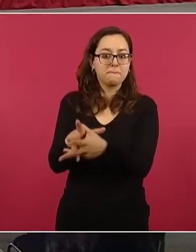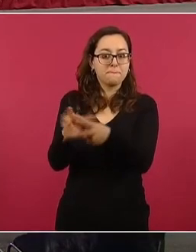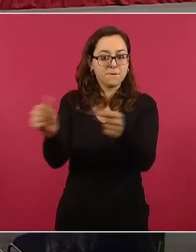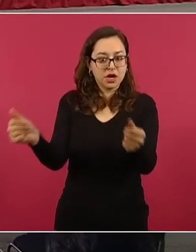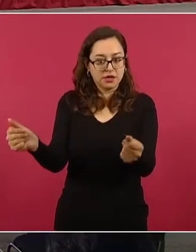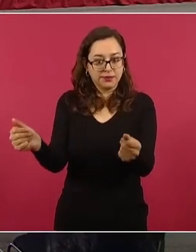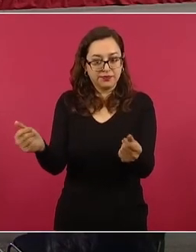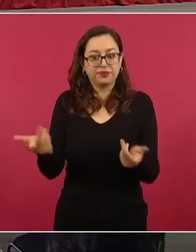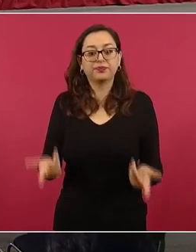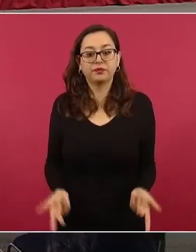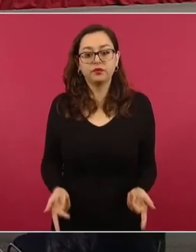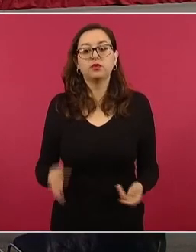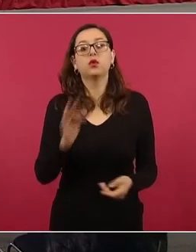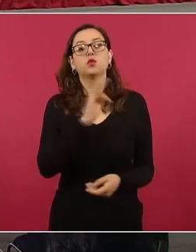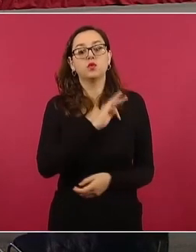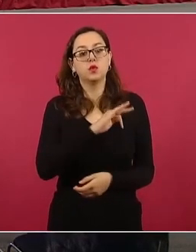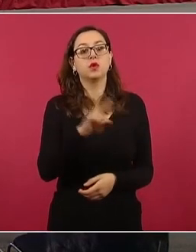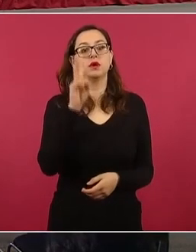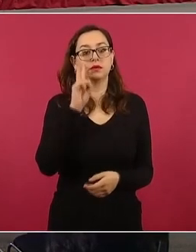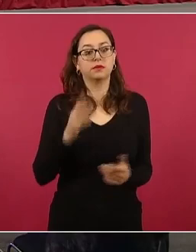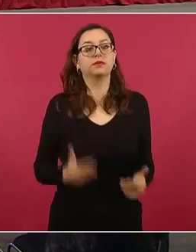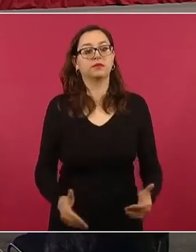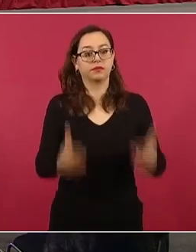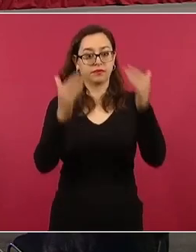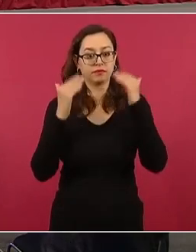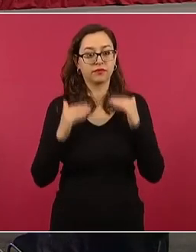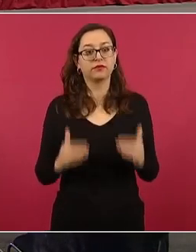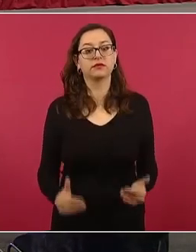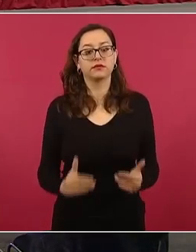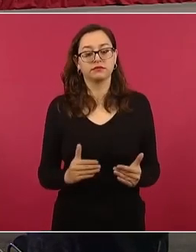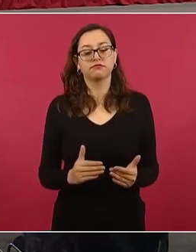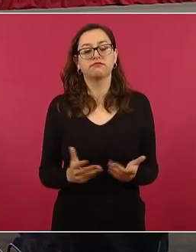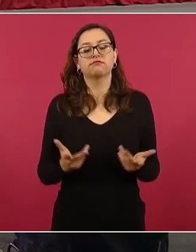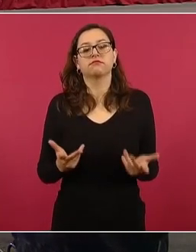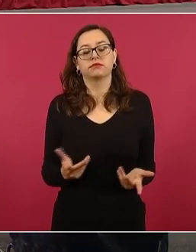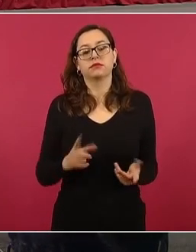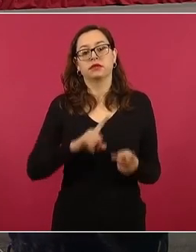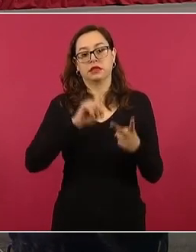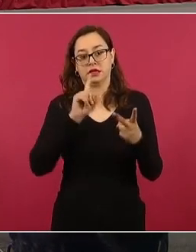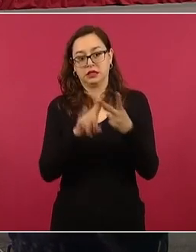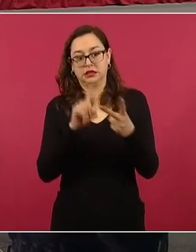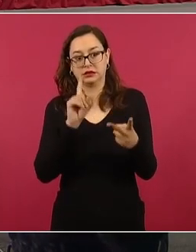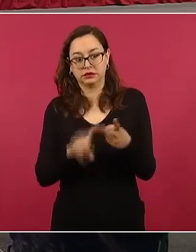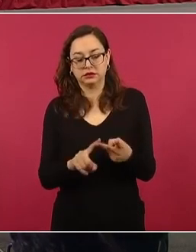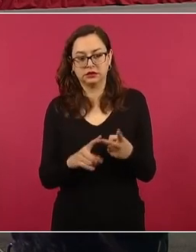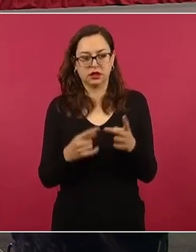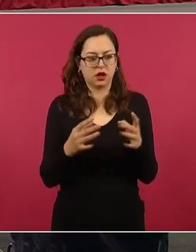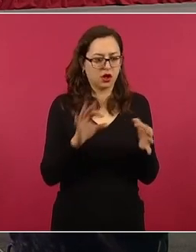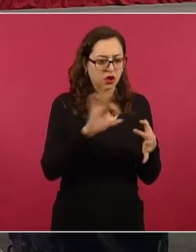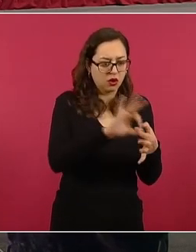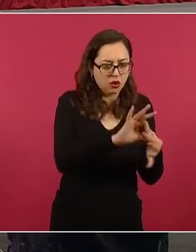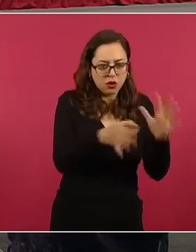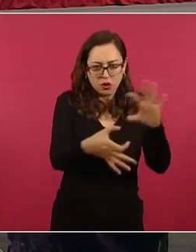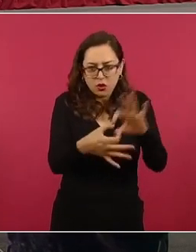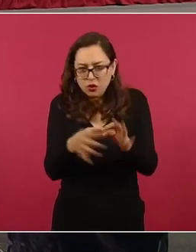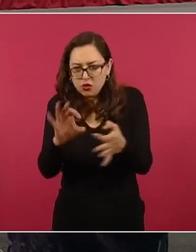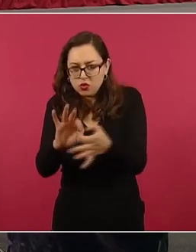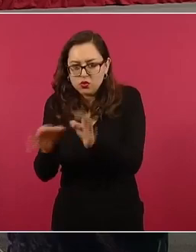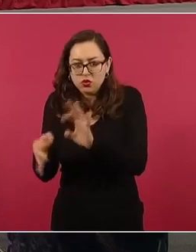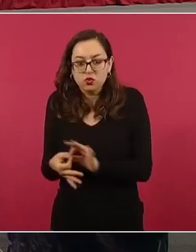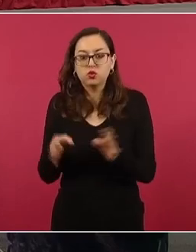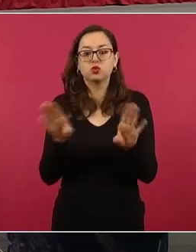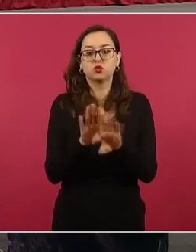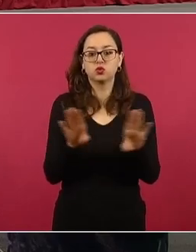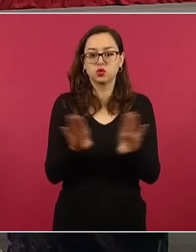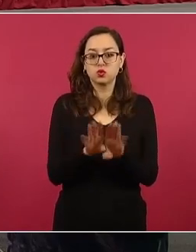tipo de trabajos continuamos la siguiente. Nos pudimos establecer la red de vínculos que se presentó en el